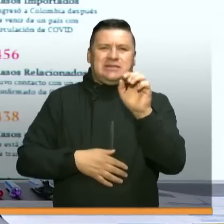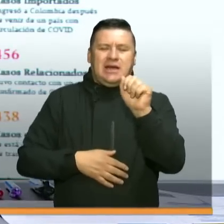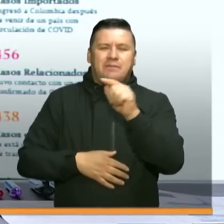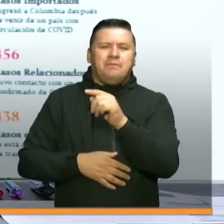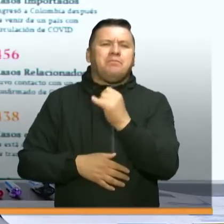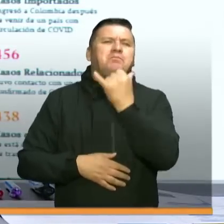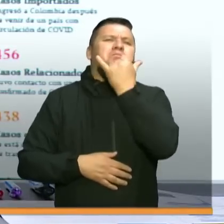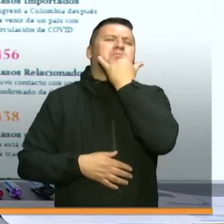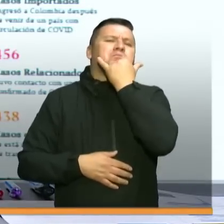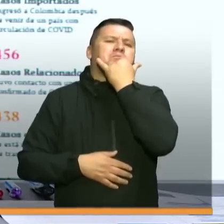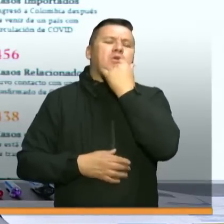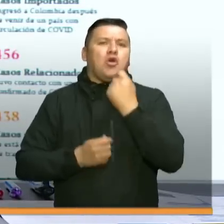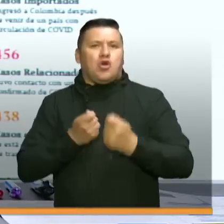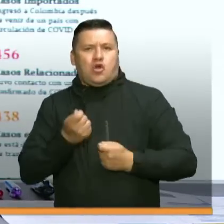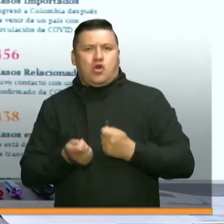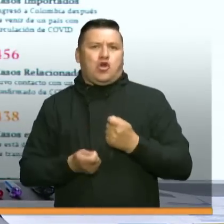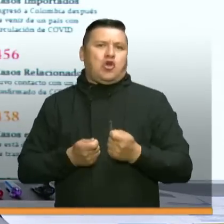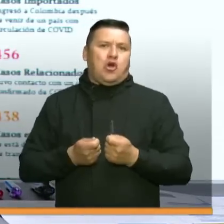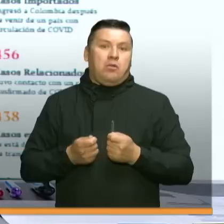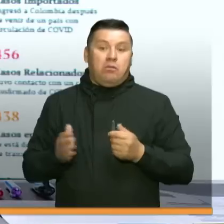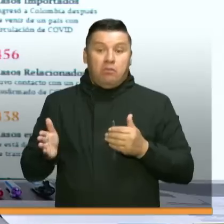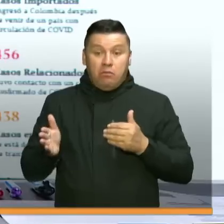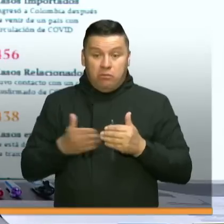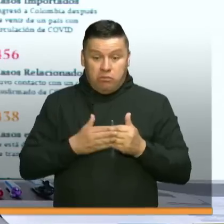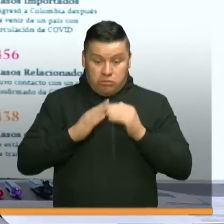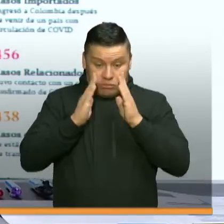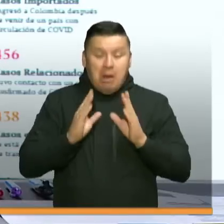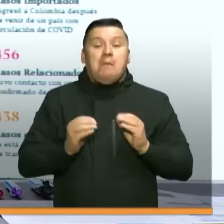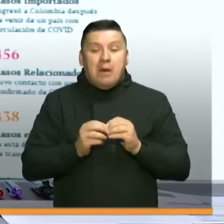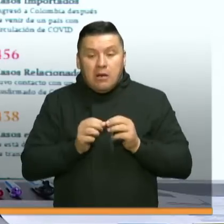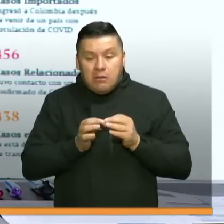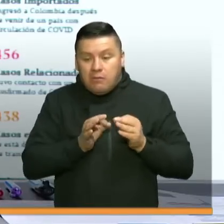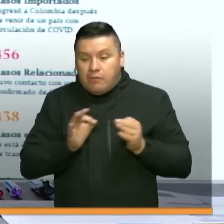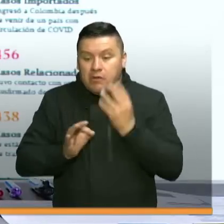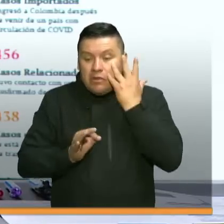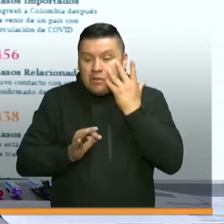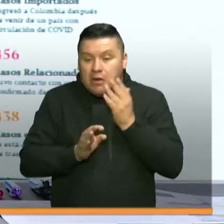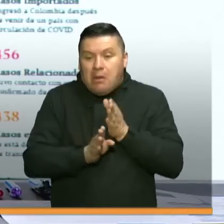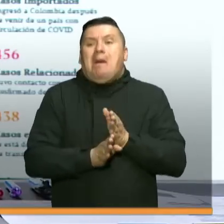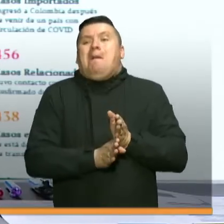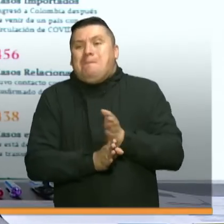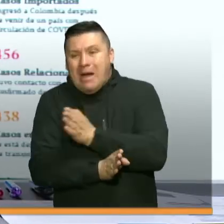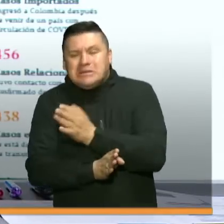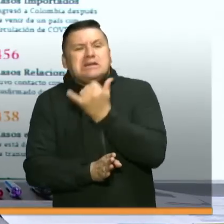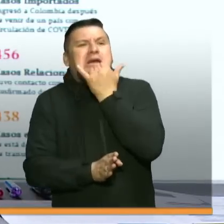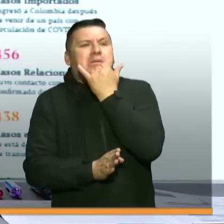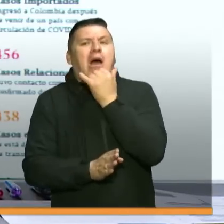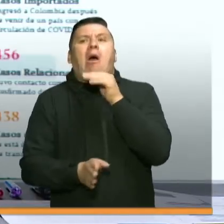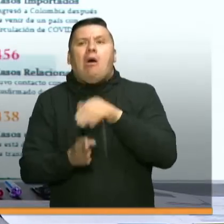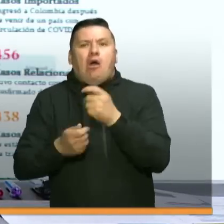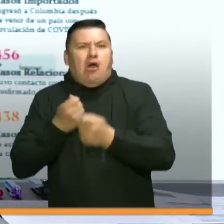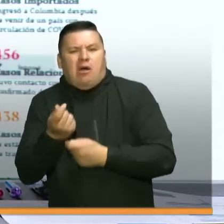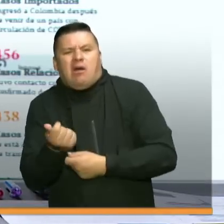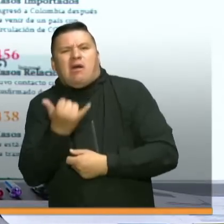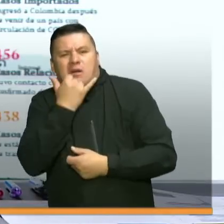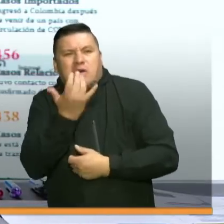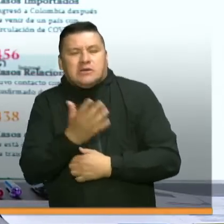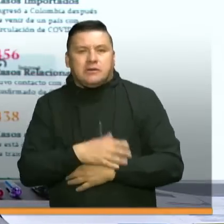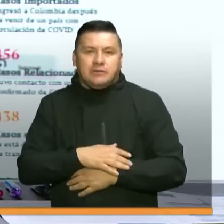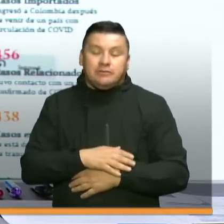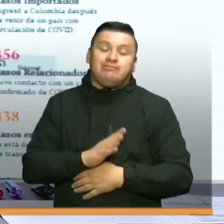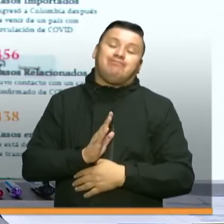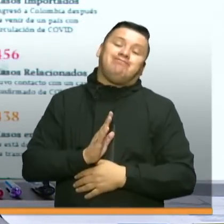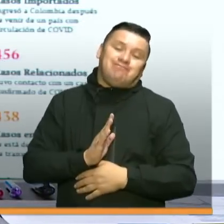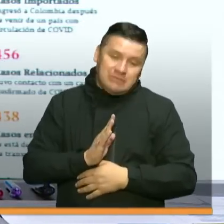¿Qué va a pasar con el comercio si se hace aislamiento inteligente? Doctor Caiza, mire, muchas gracias por esa pregunta porque parte del aislamiento